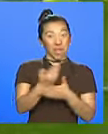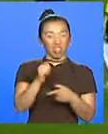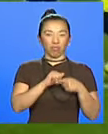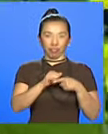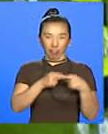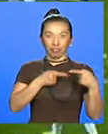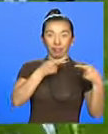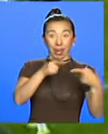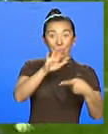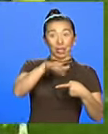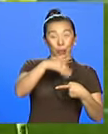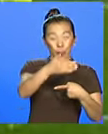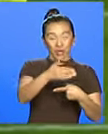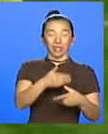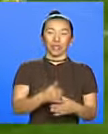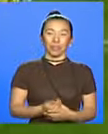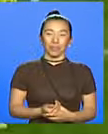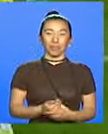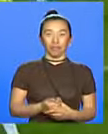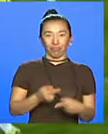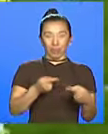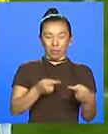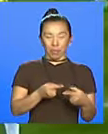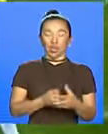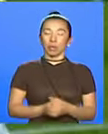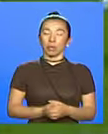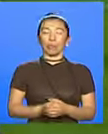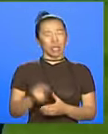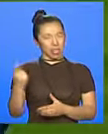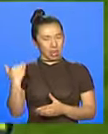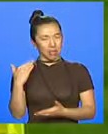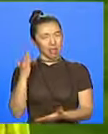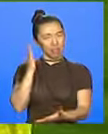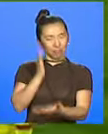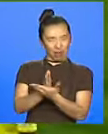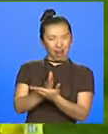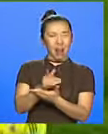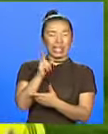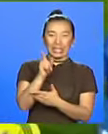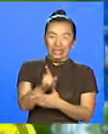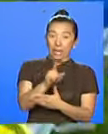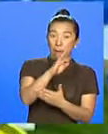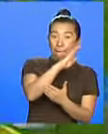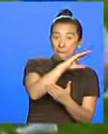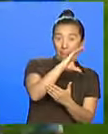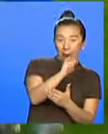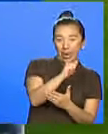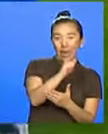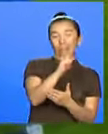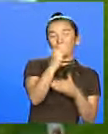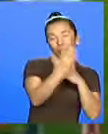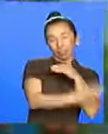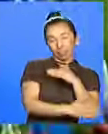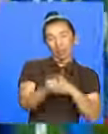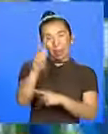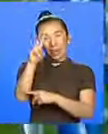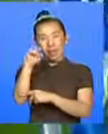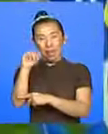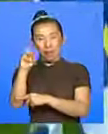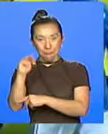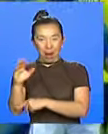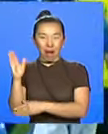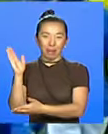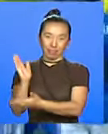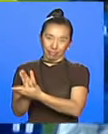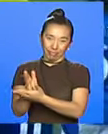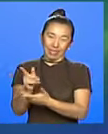Luego de los incidentes al término del partido entre Colombia y Brasil, que terminó con la expulsión de Carlos Baca y de Neymar por agresión, el Tribunal de Disciplina de la